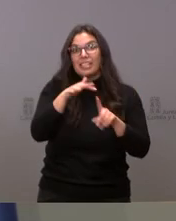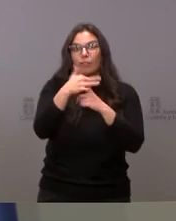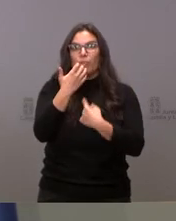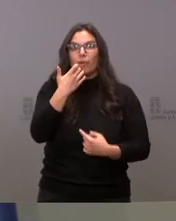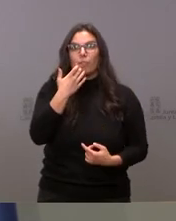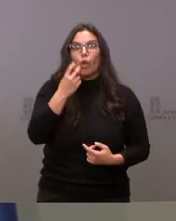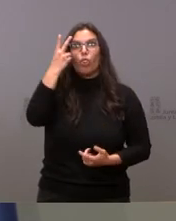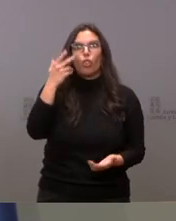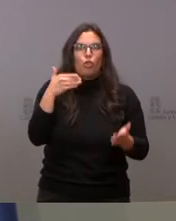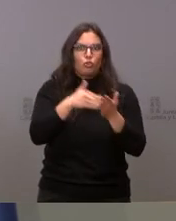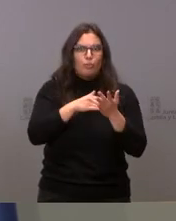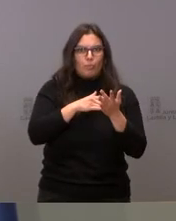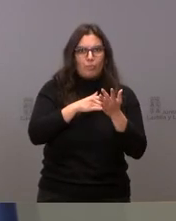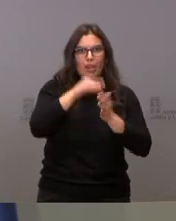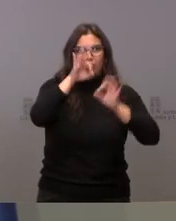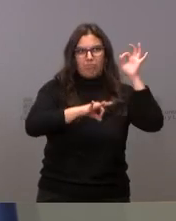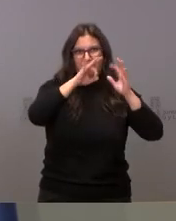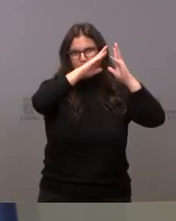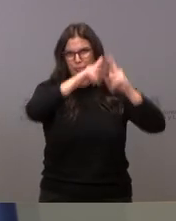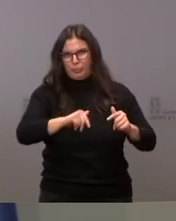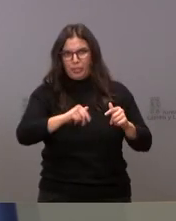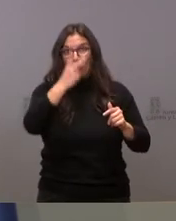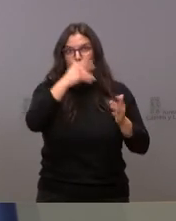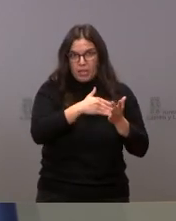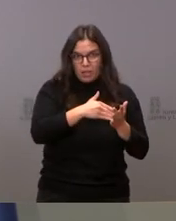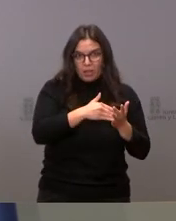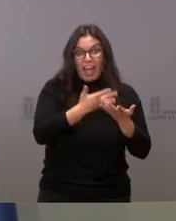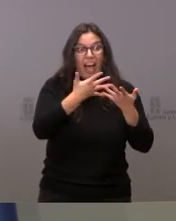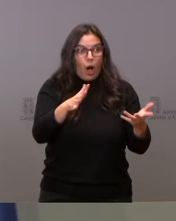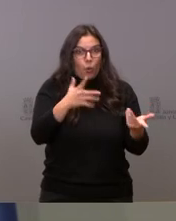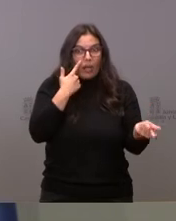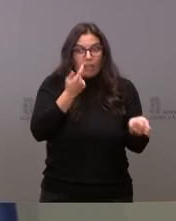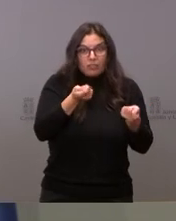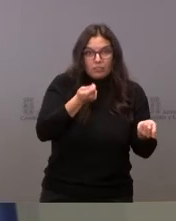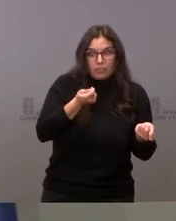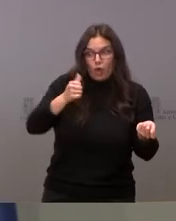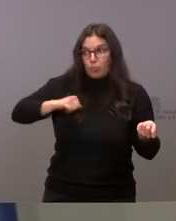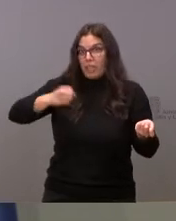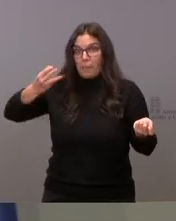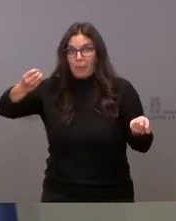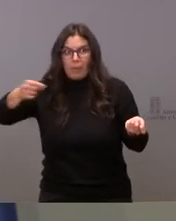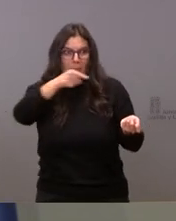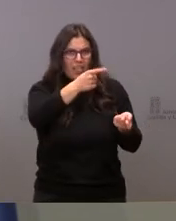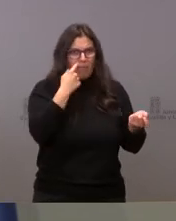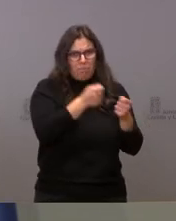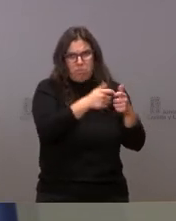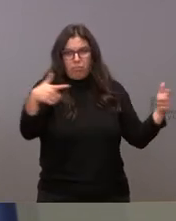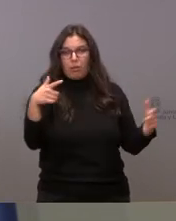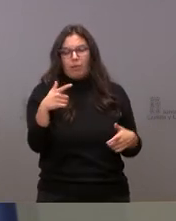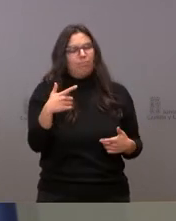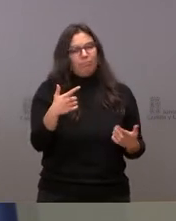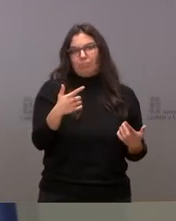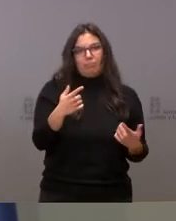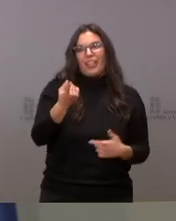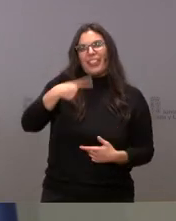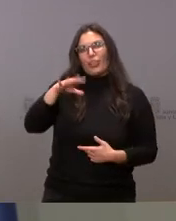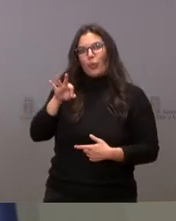.000 y pico de incidencia, por muy controlada que tuviéramos la saturación hospitalaria, que en un sitio donde estamos en 150.